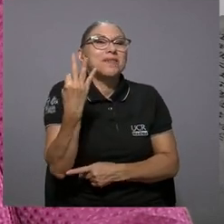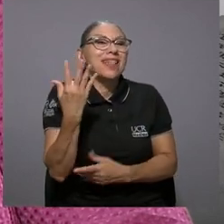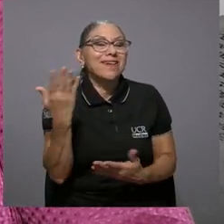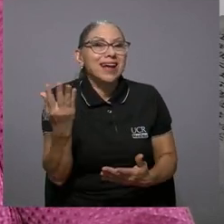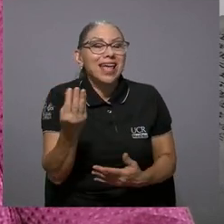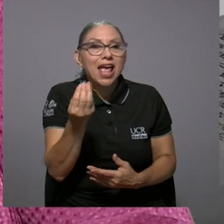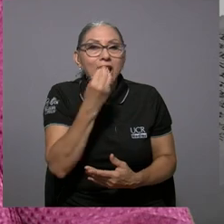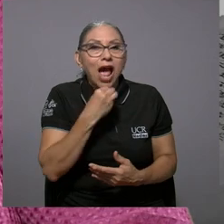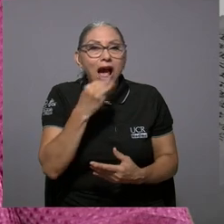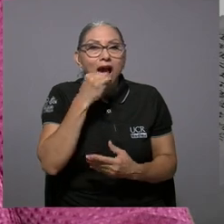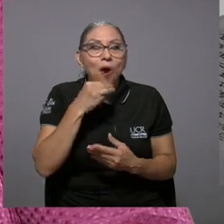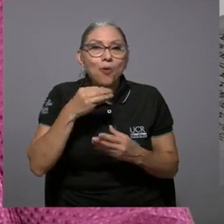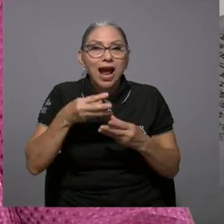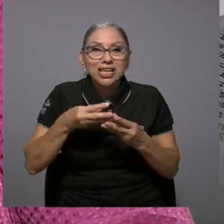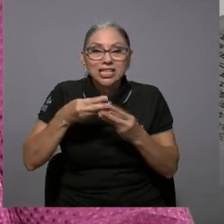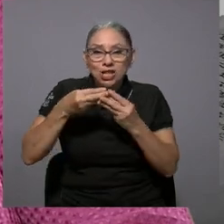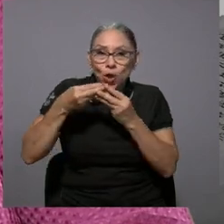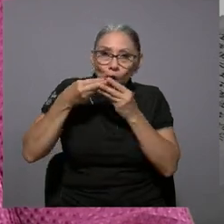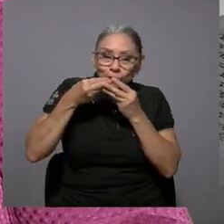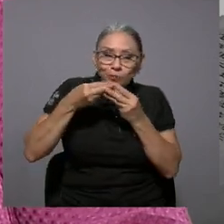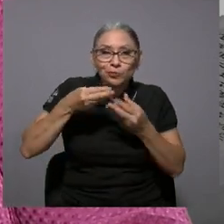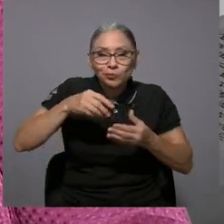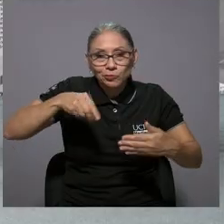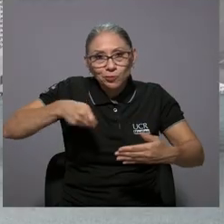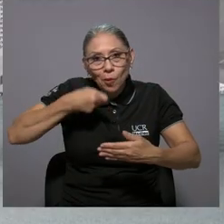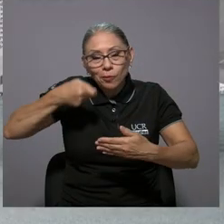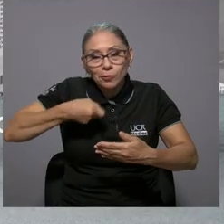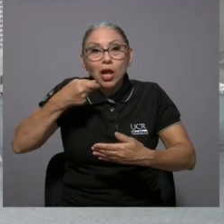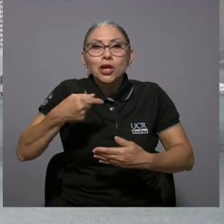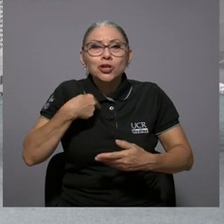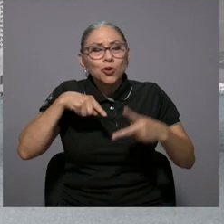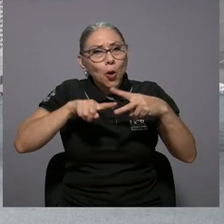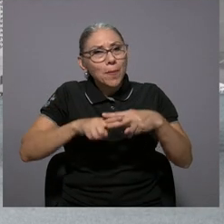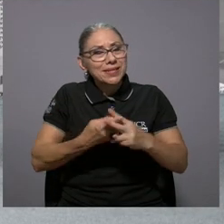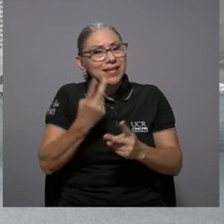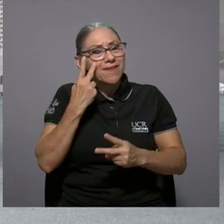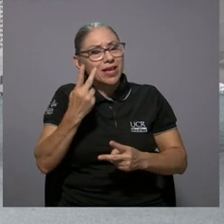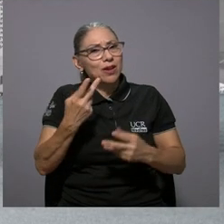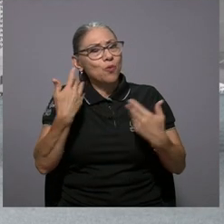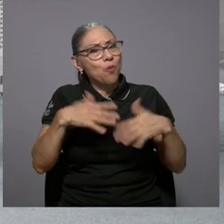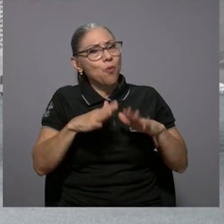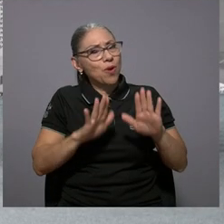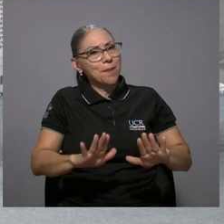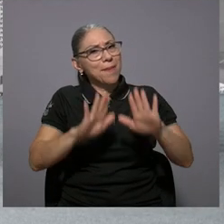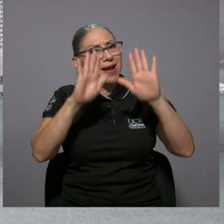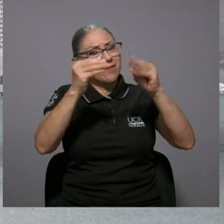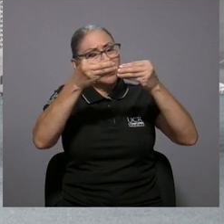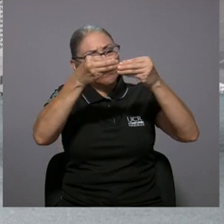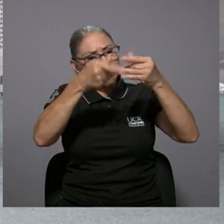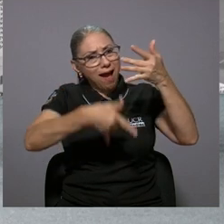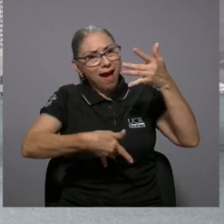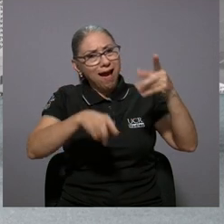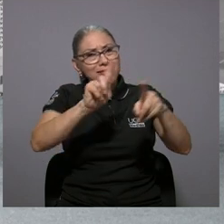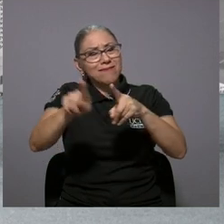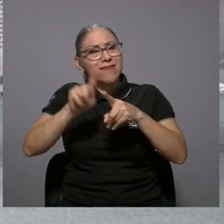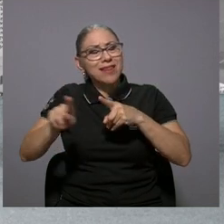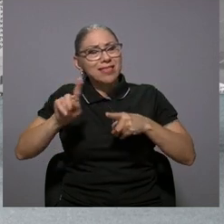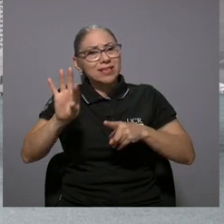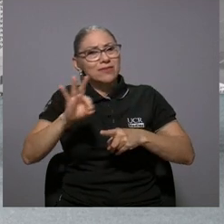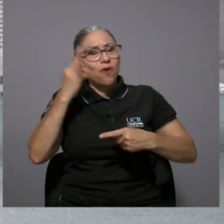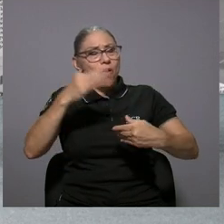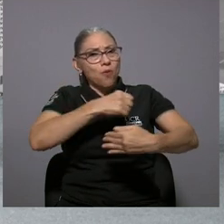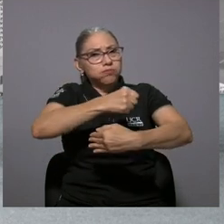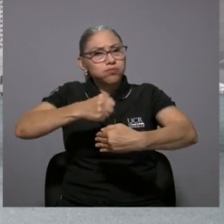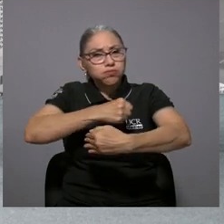siempre nos convidaban a un gallito y yo comencé a ver la maravilla que era ese acervo